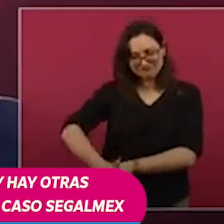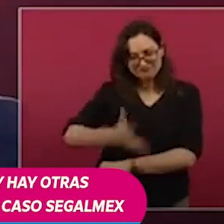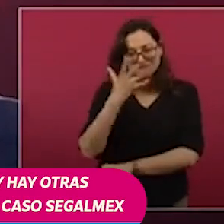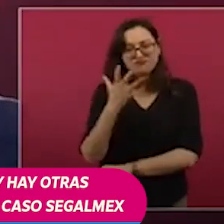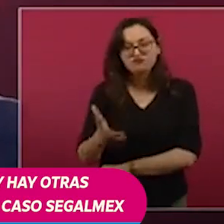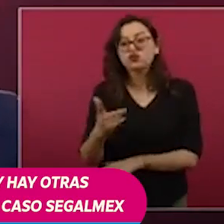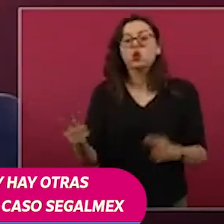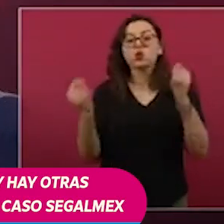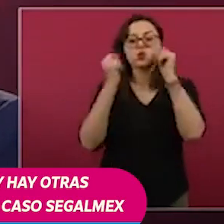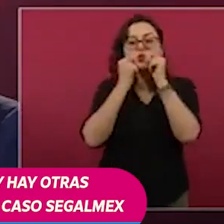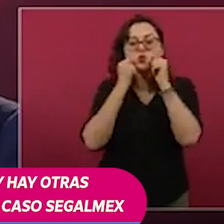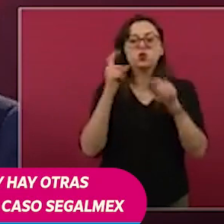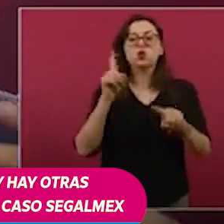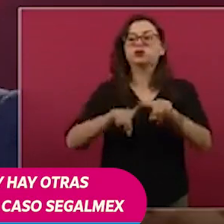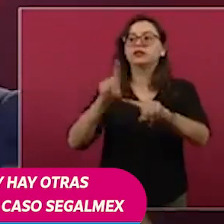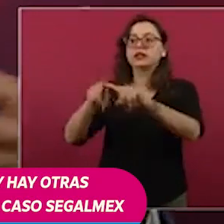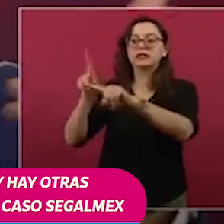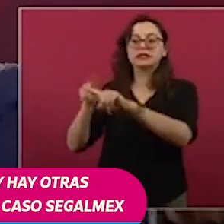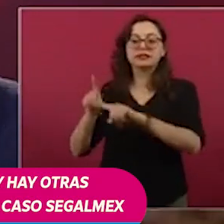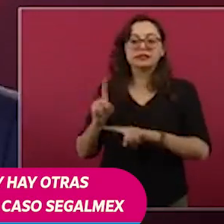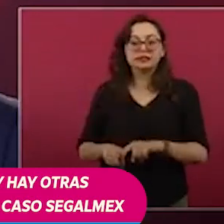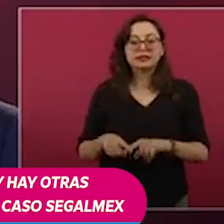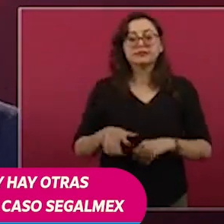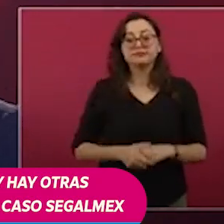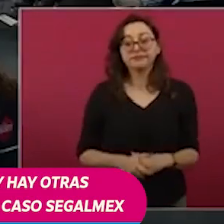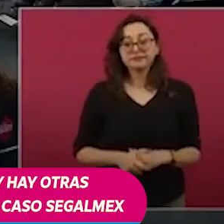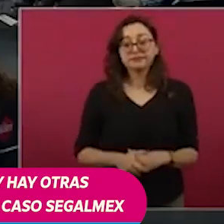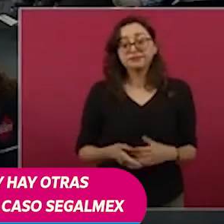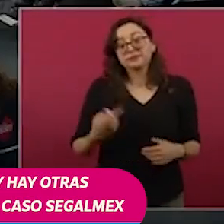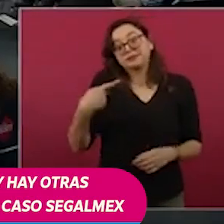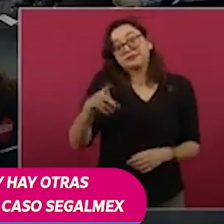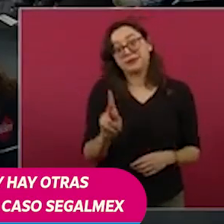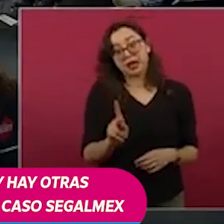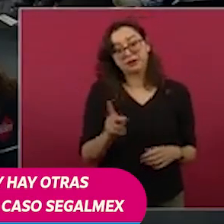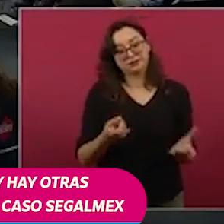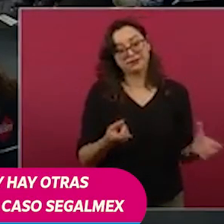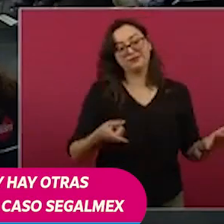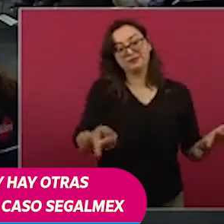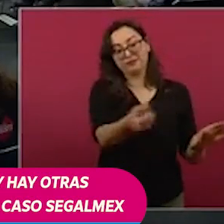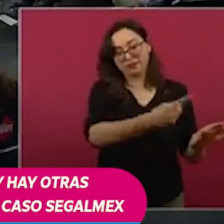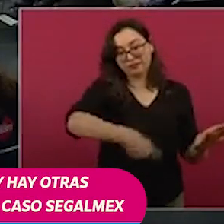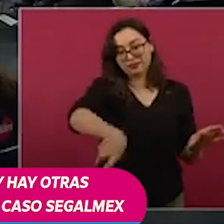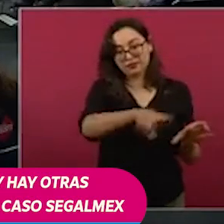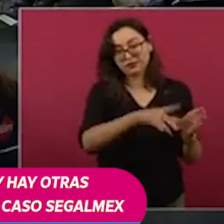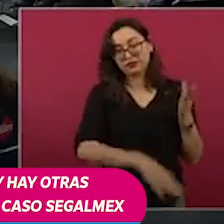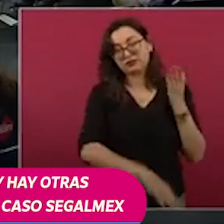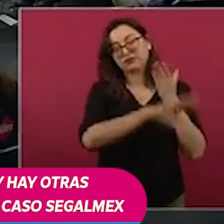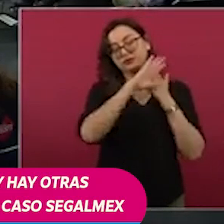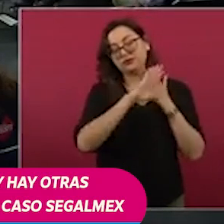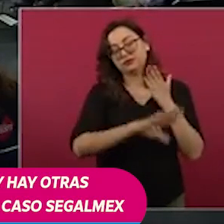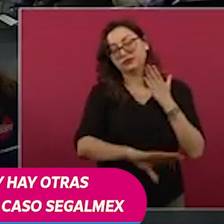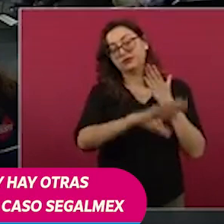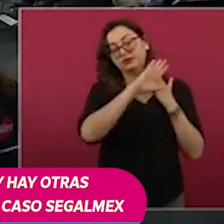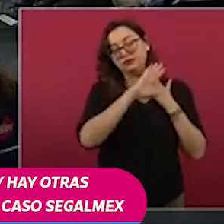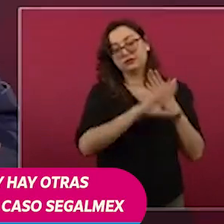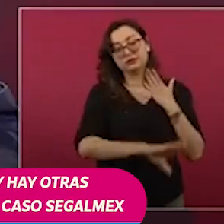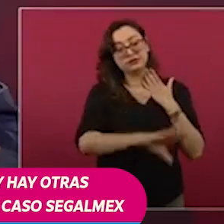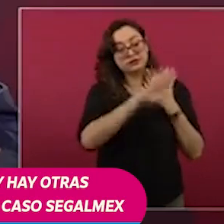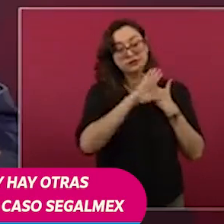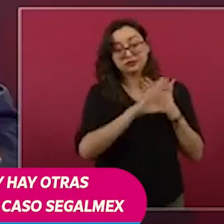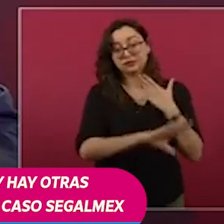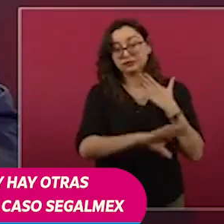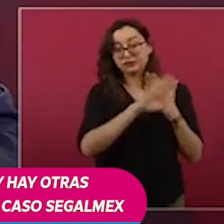Entonces, nuestros adversarios andan